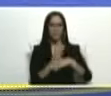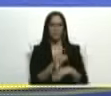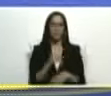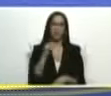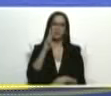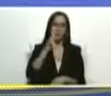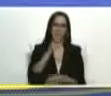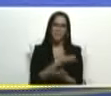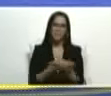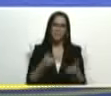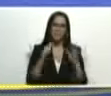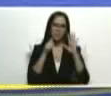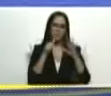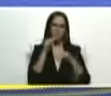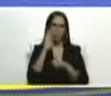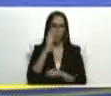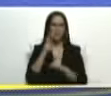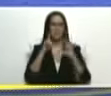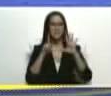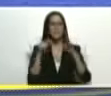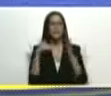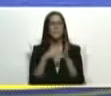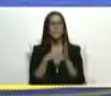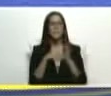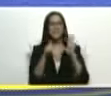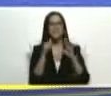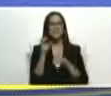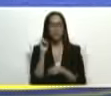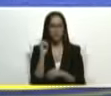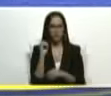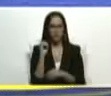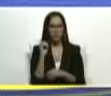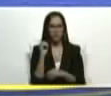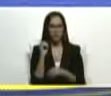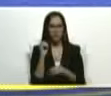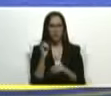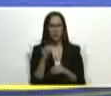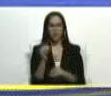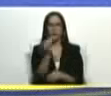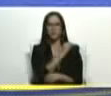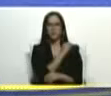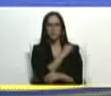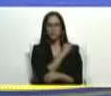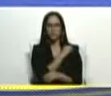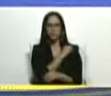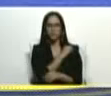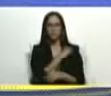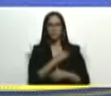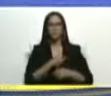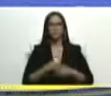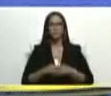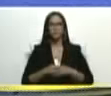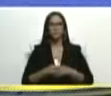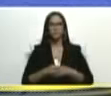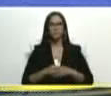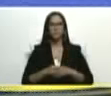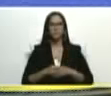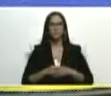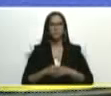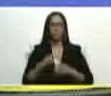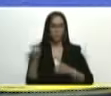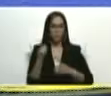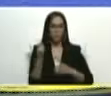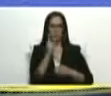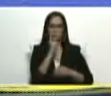.647.060 reportes ¿cómo se pueden llamar?